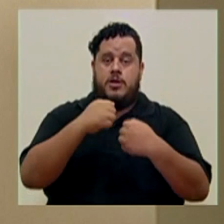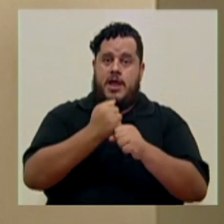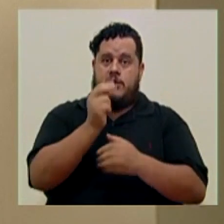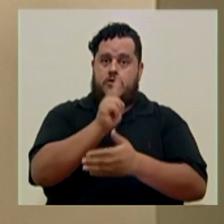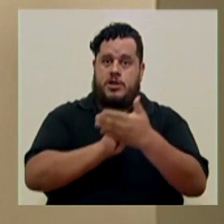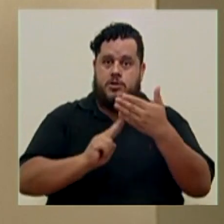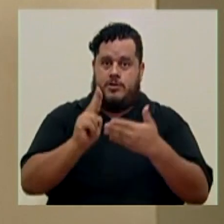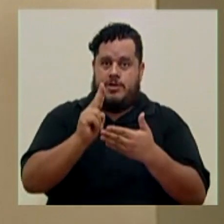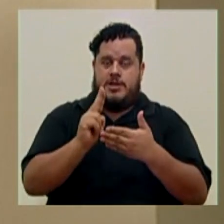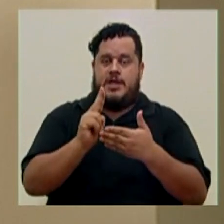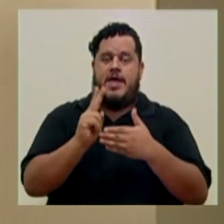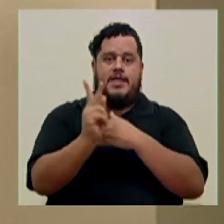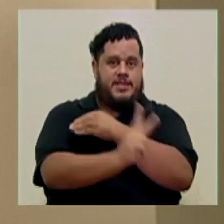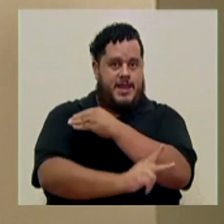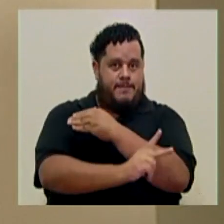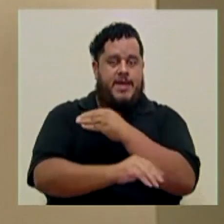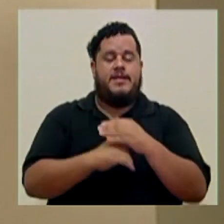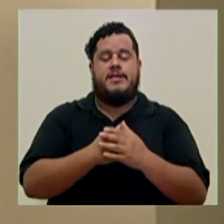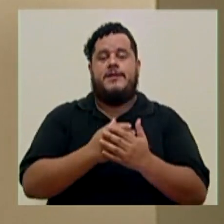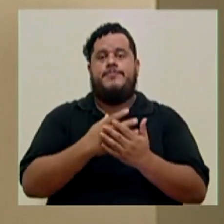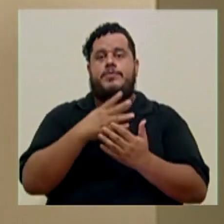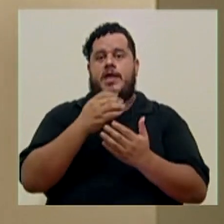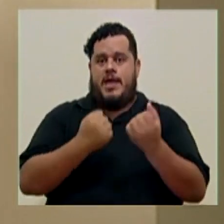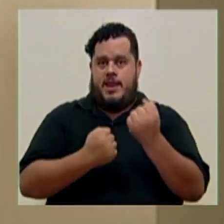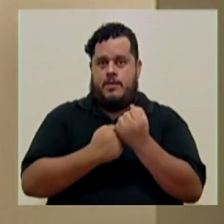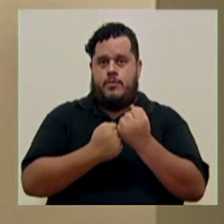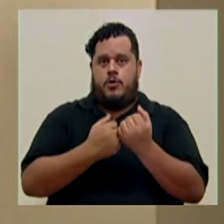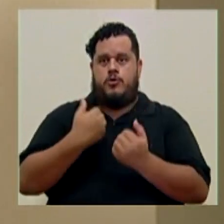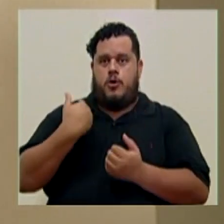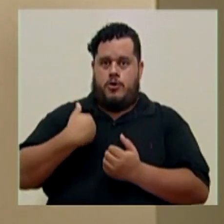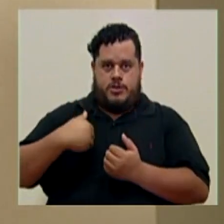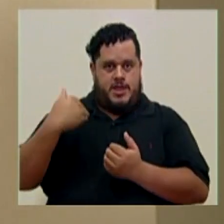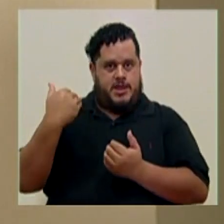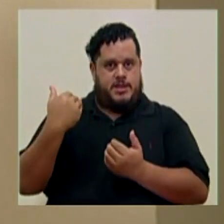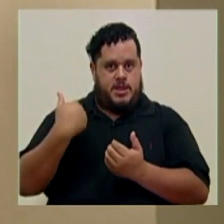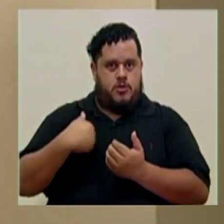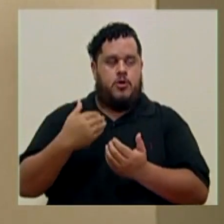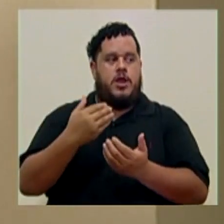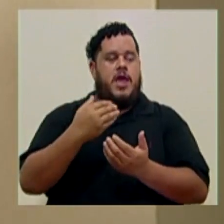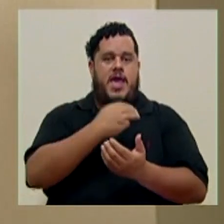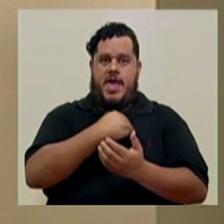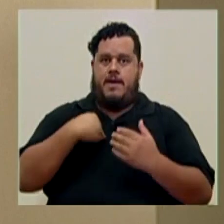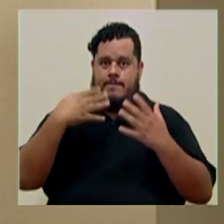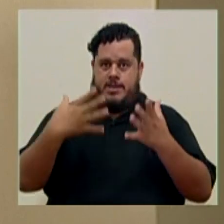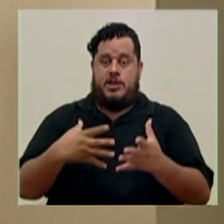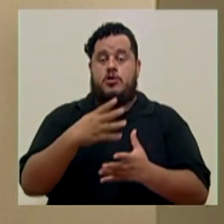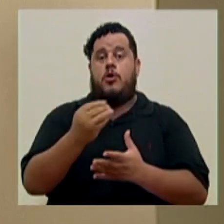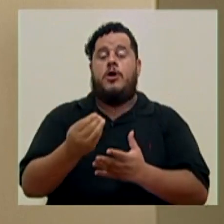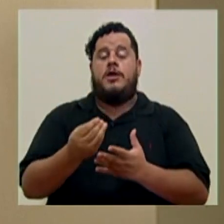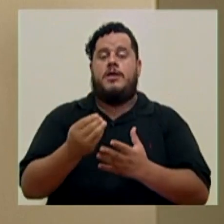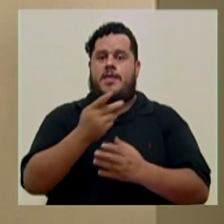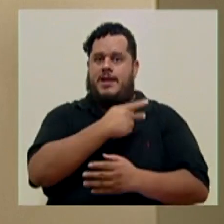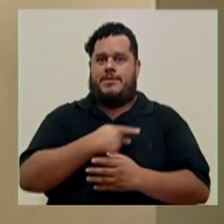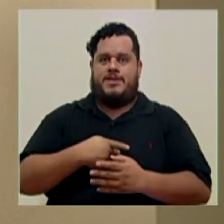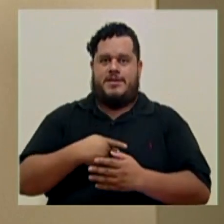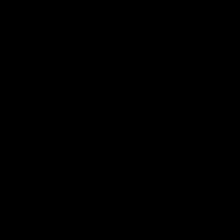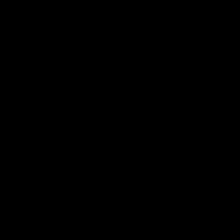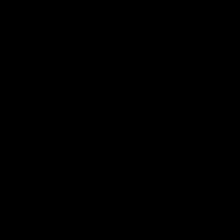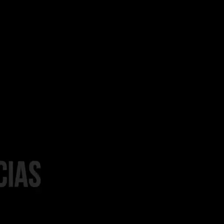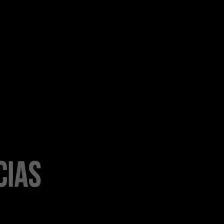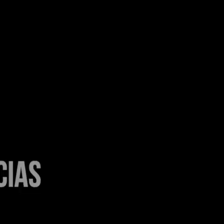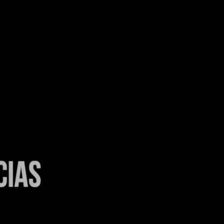universidades, el apoyo del señor ministro y de la Presidencia de la República. Muchas gracias.